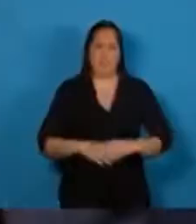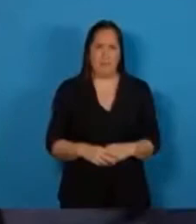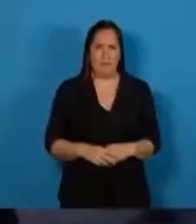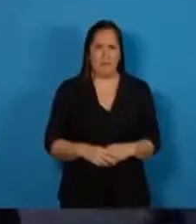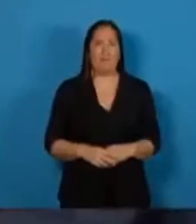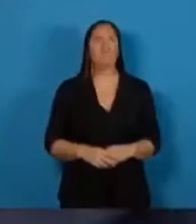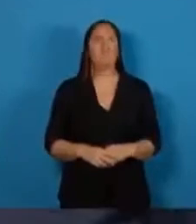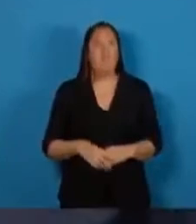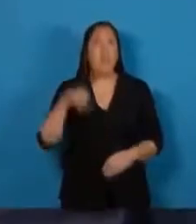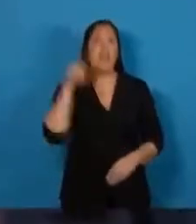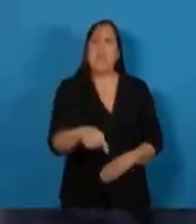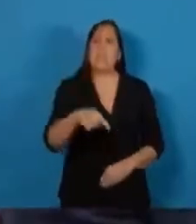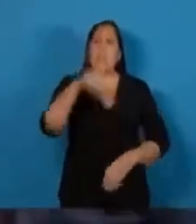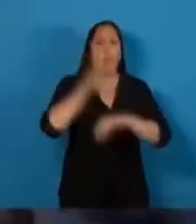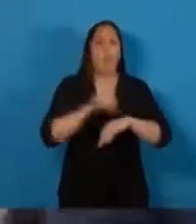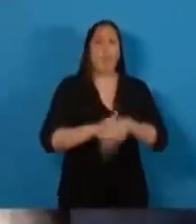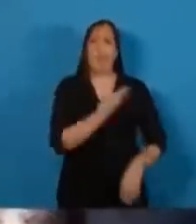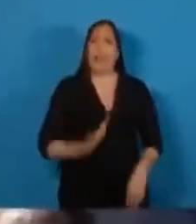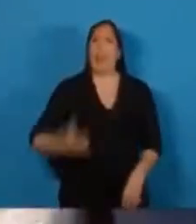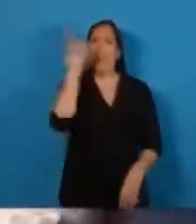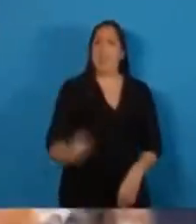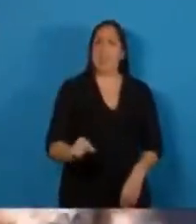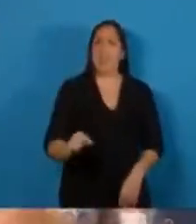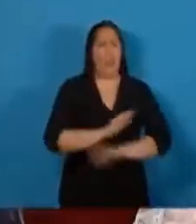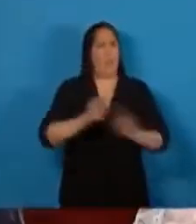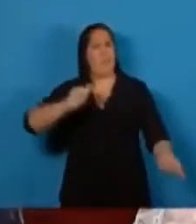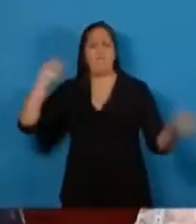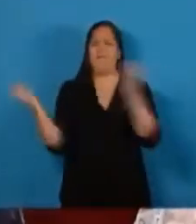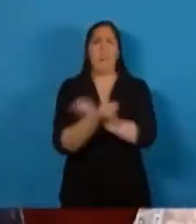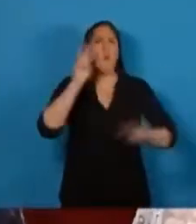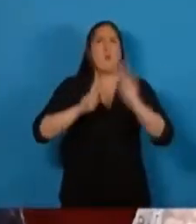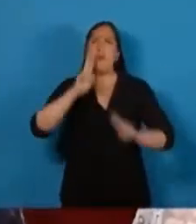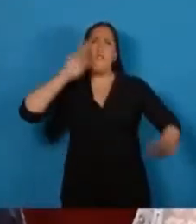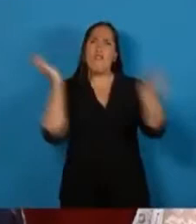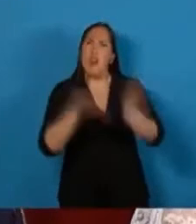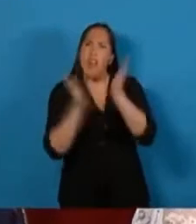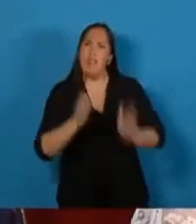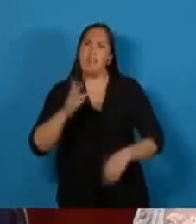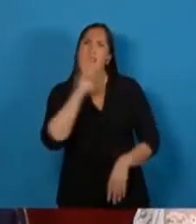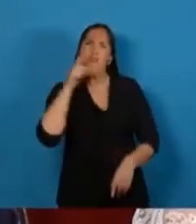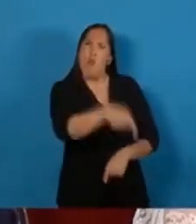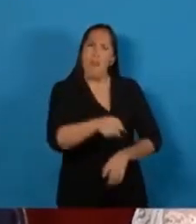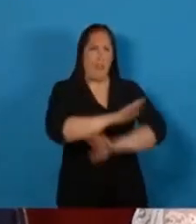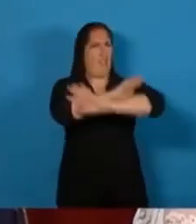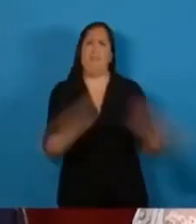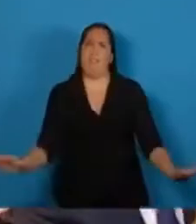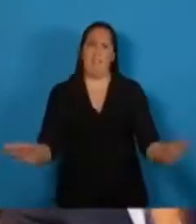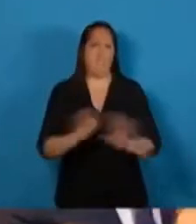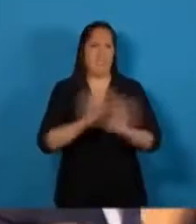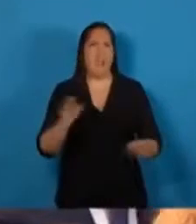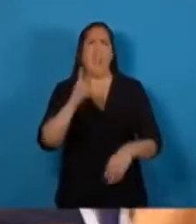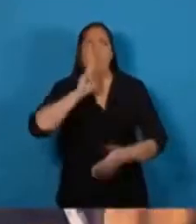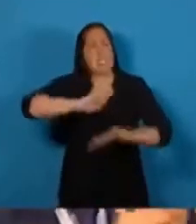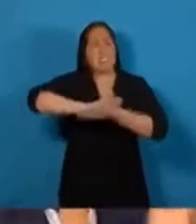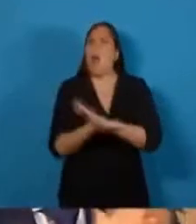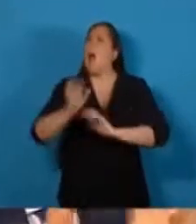Es el deber del Estado reducir drásticamente la violencia contra las mujeres hasta su total